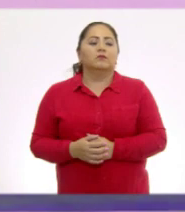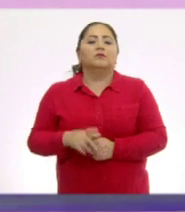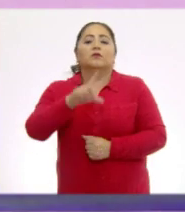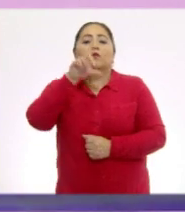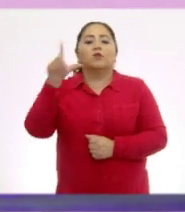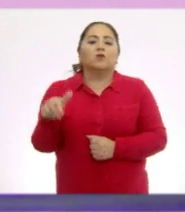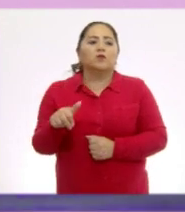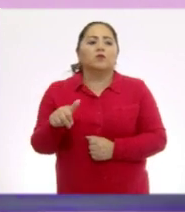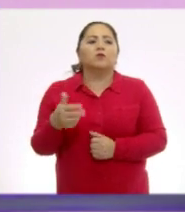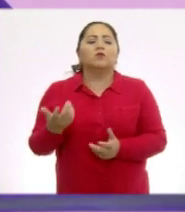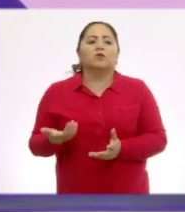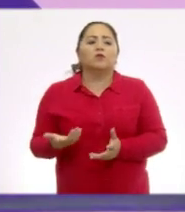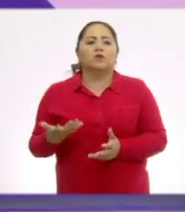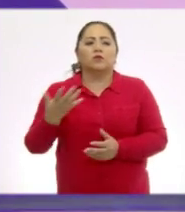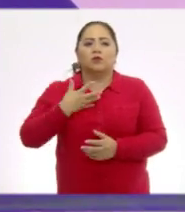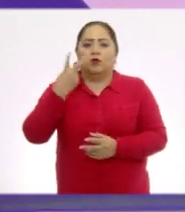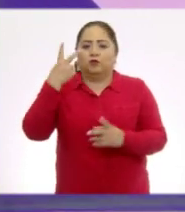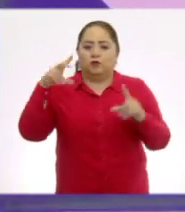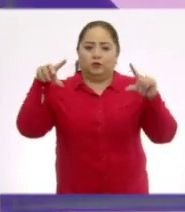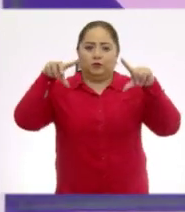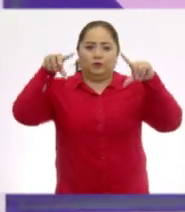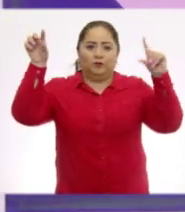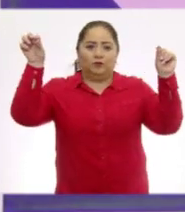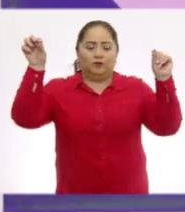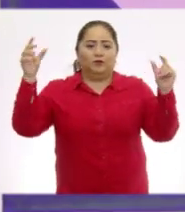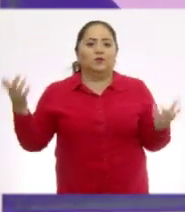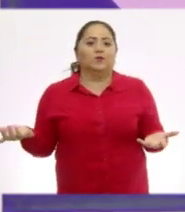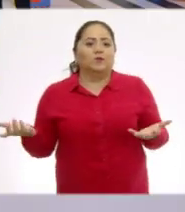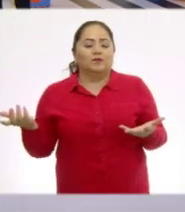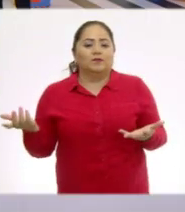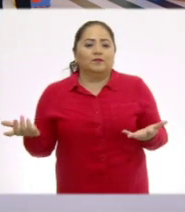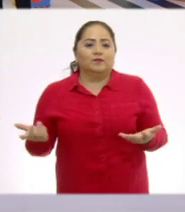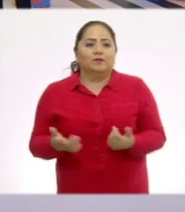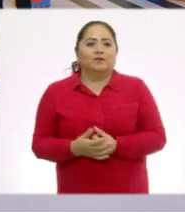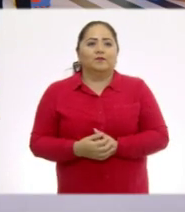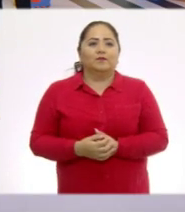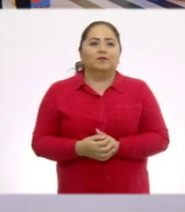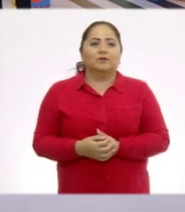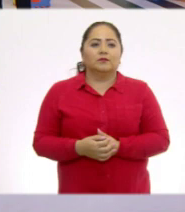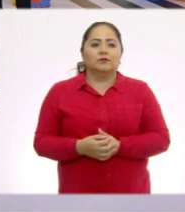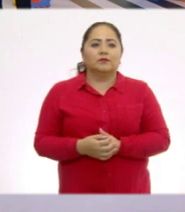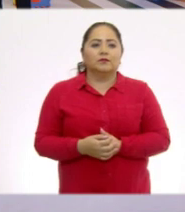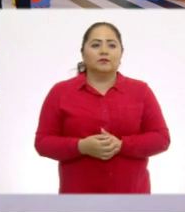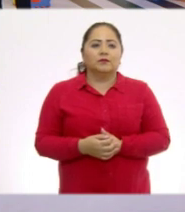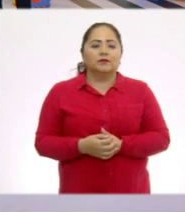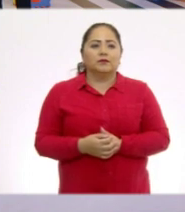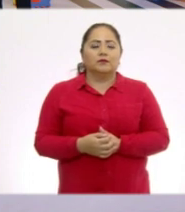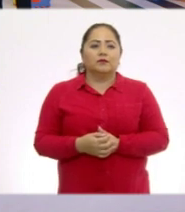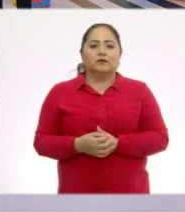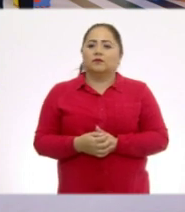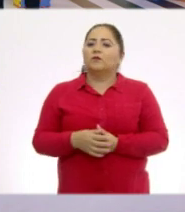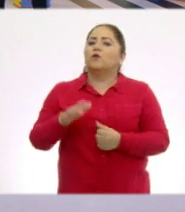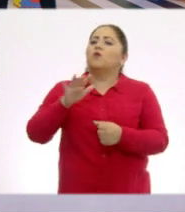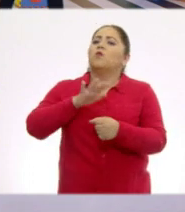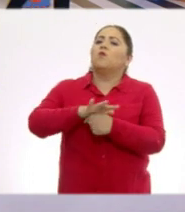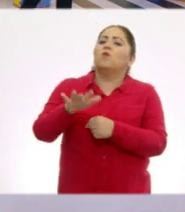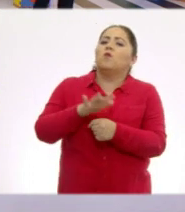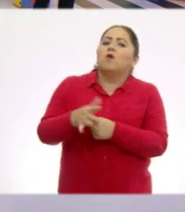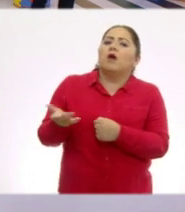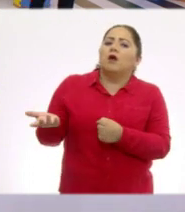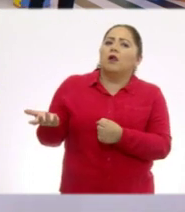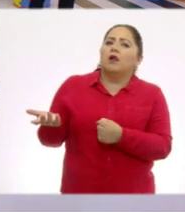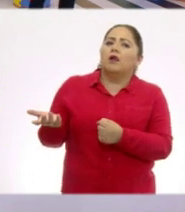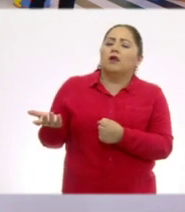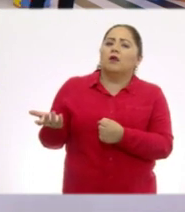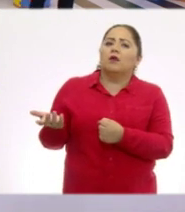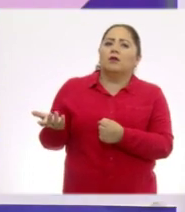luego tenemos dos puntitas que están arriba. Dos puntitas. Son como... ¿Cuáles serán? A ver.